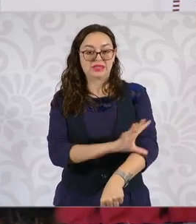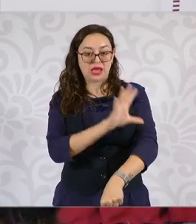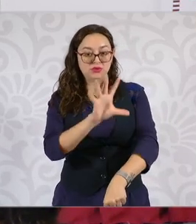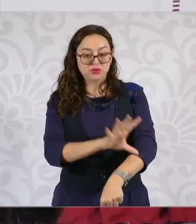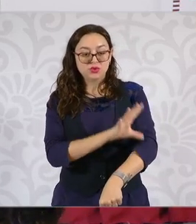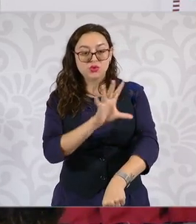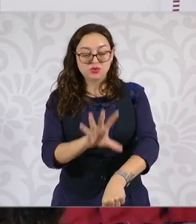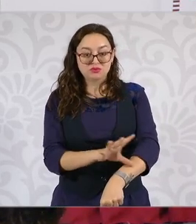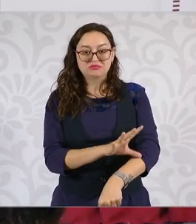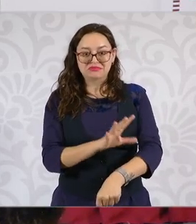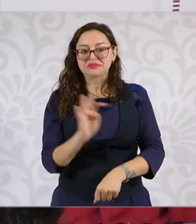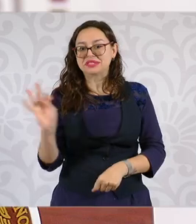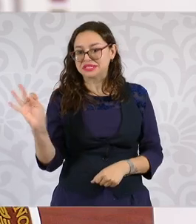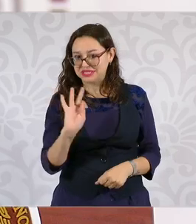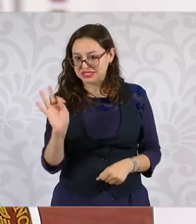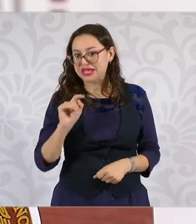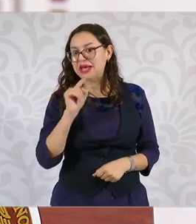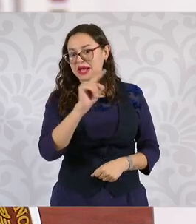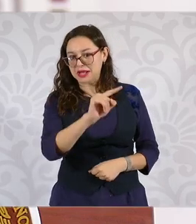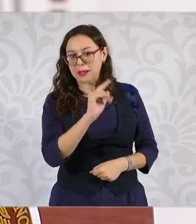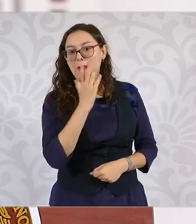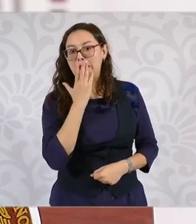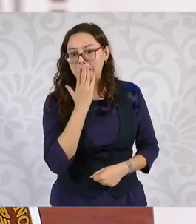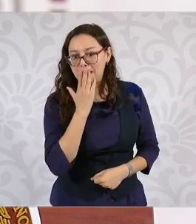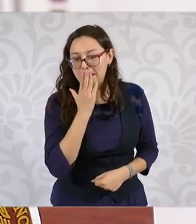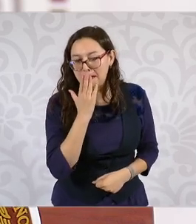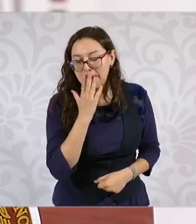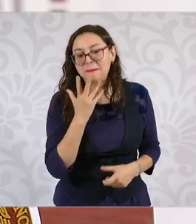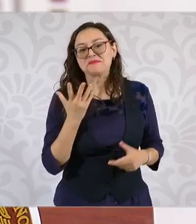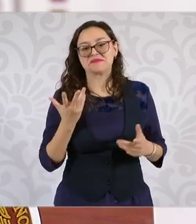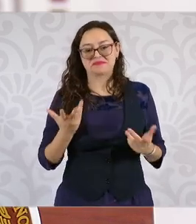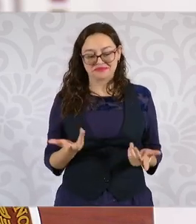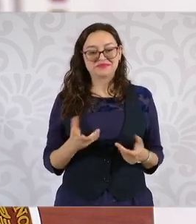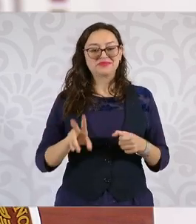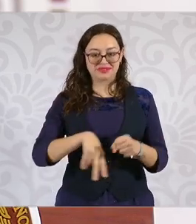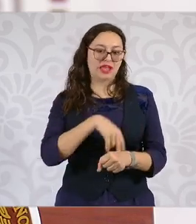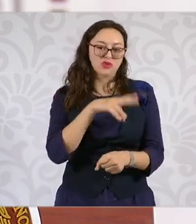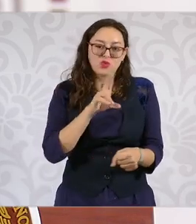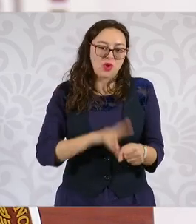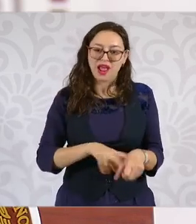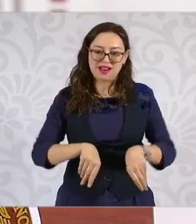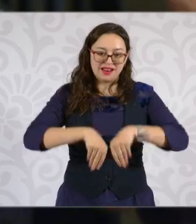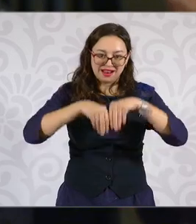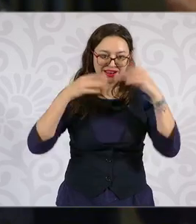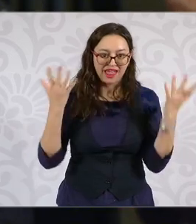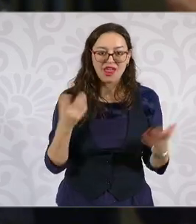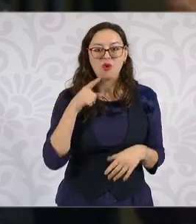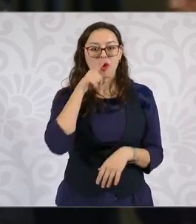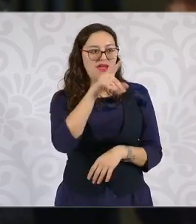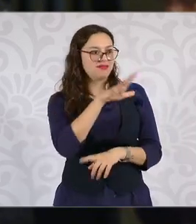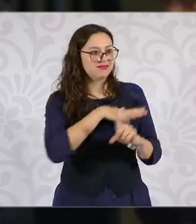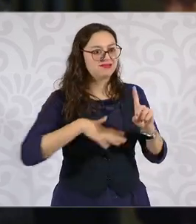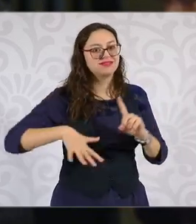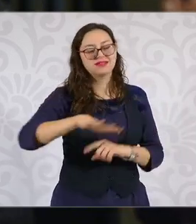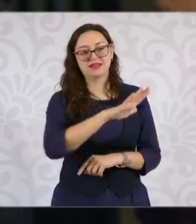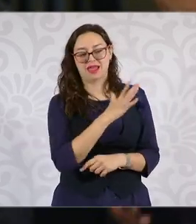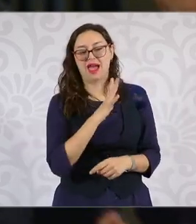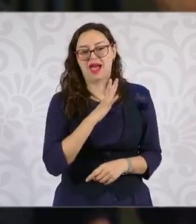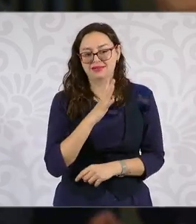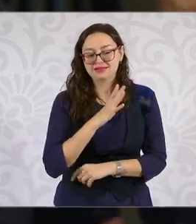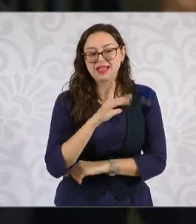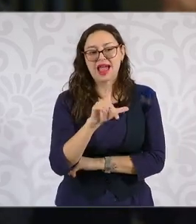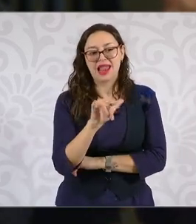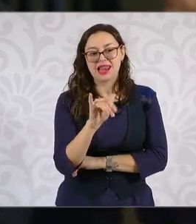mexicanos o línea pues estaría pensándose en Sonora y es algo que es además natural porque allá tenemos los recursos naturales, es decir, el litio,